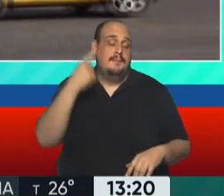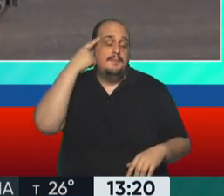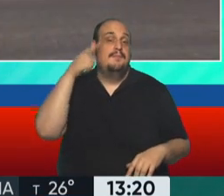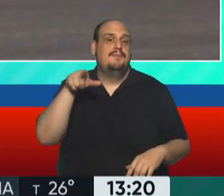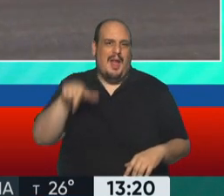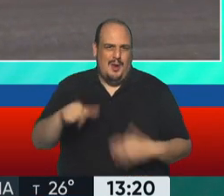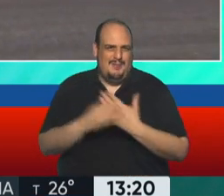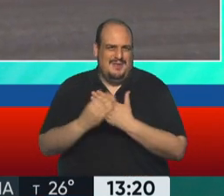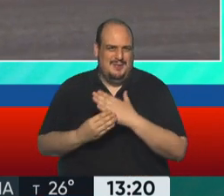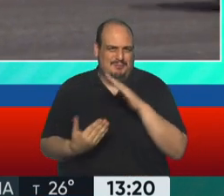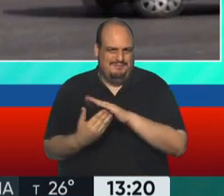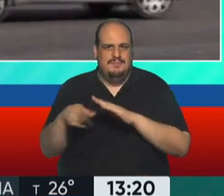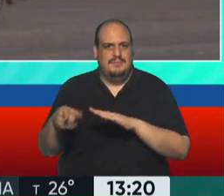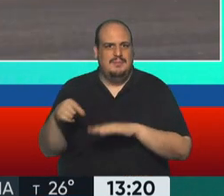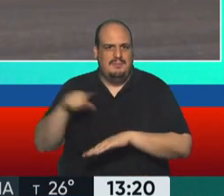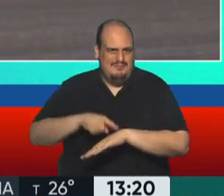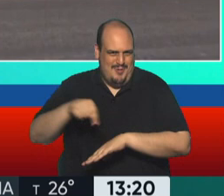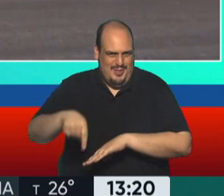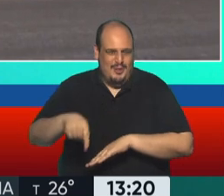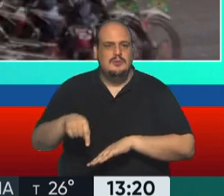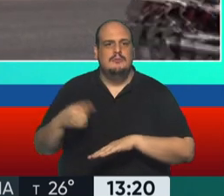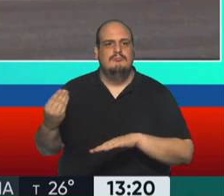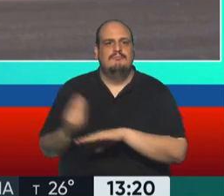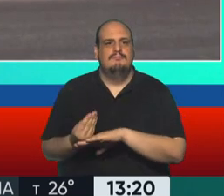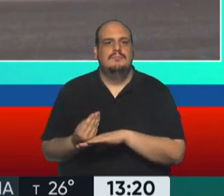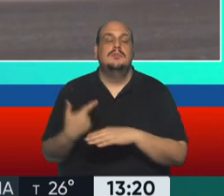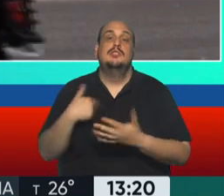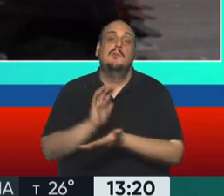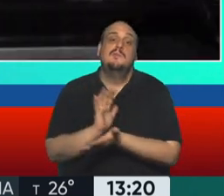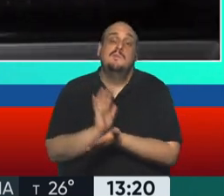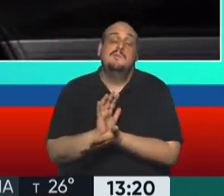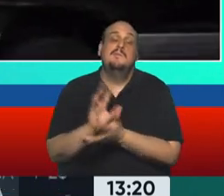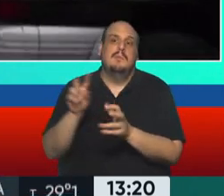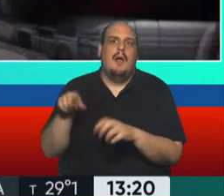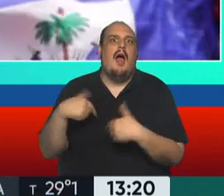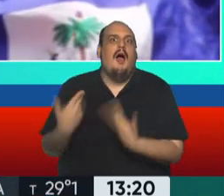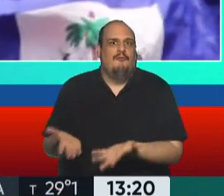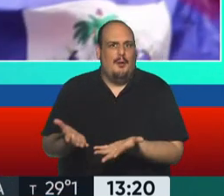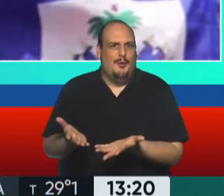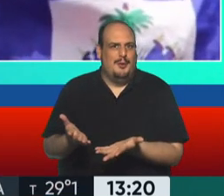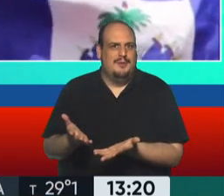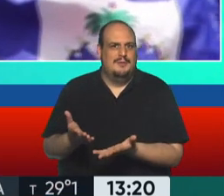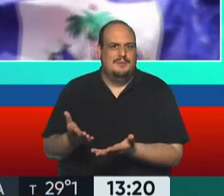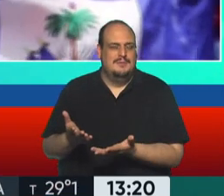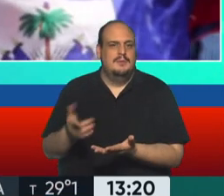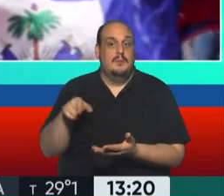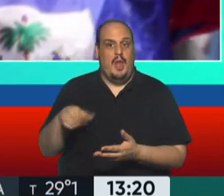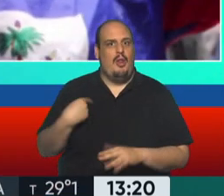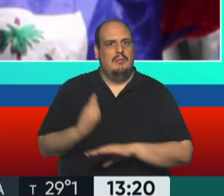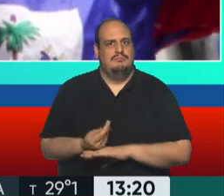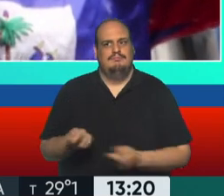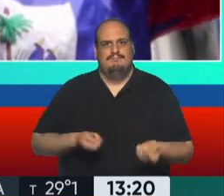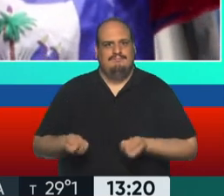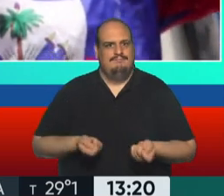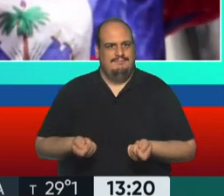el actual primer ministro, podríamos decir que, no sé si llamarlo, le pondría mil comillas, pero salió beneficiada de esta situación porque está a cargo actualmente